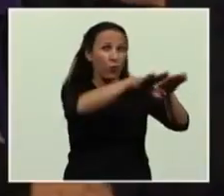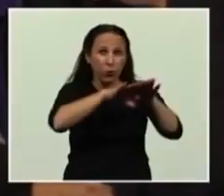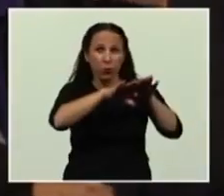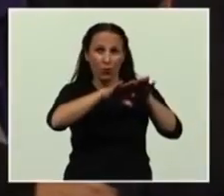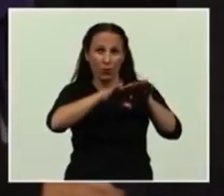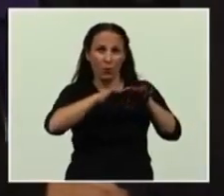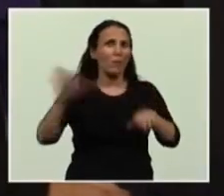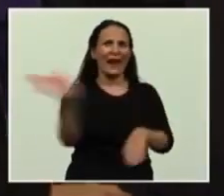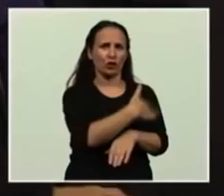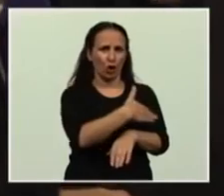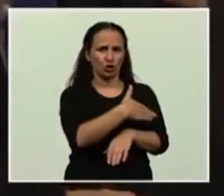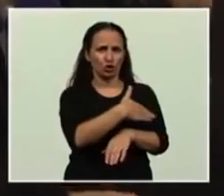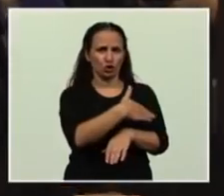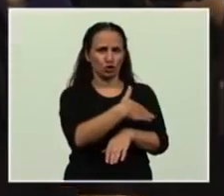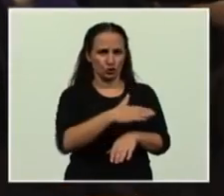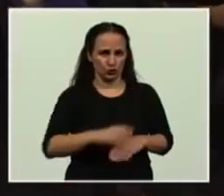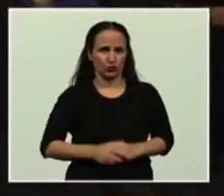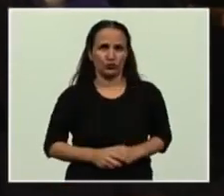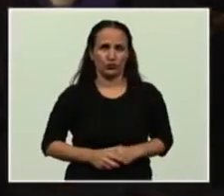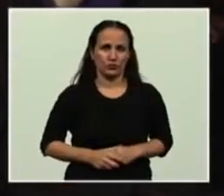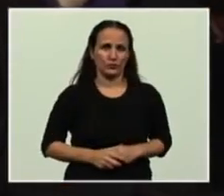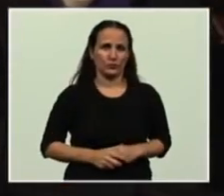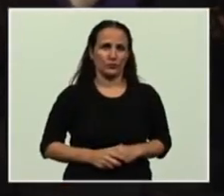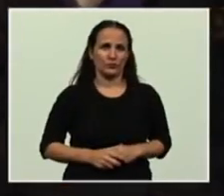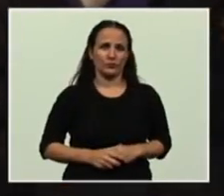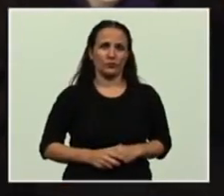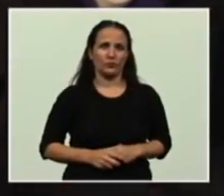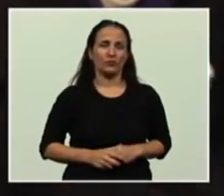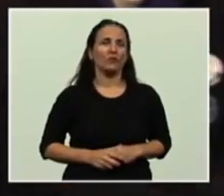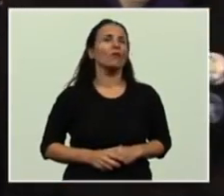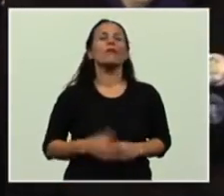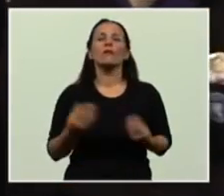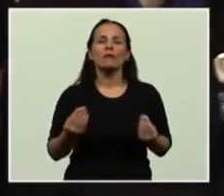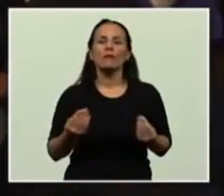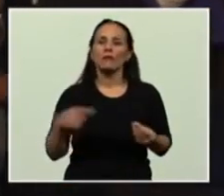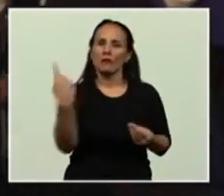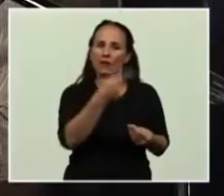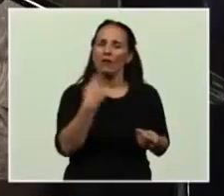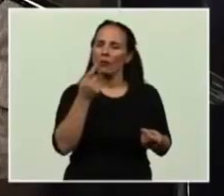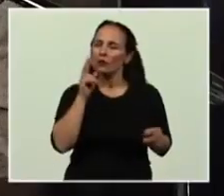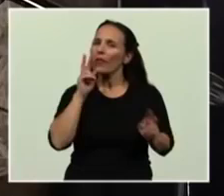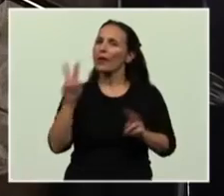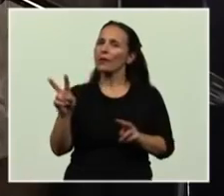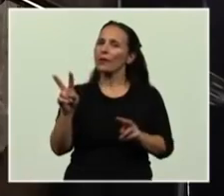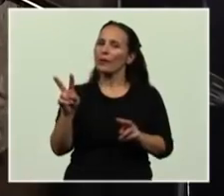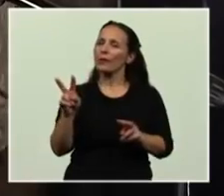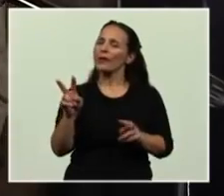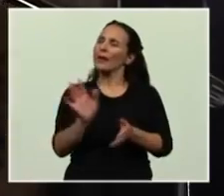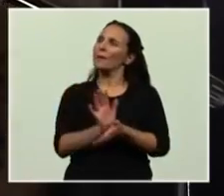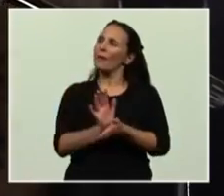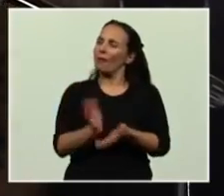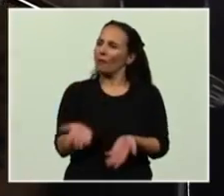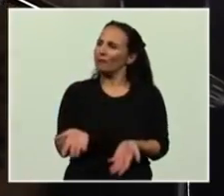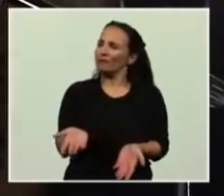para que ustedes vean la